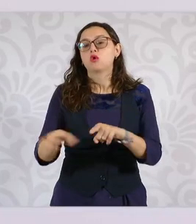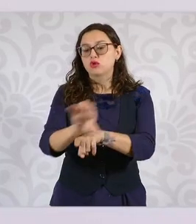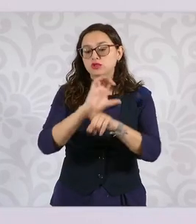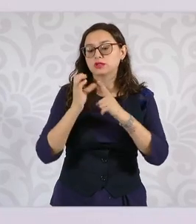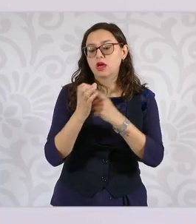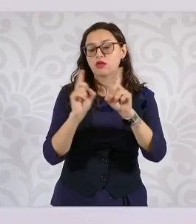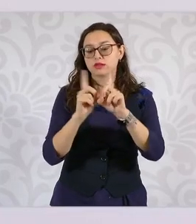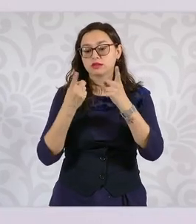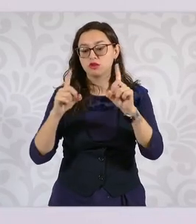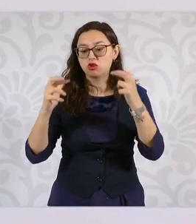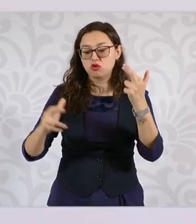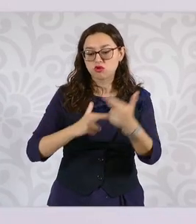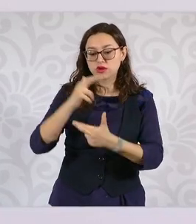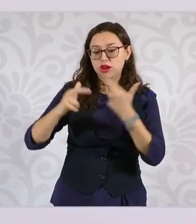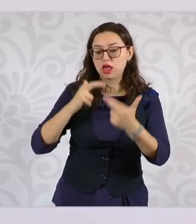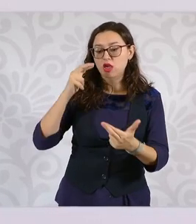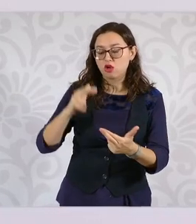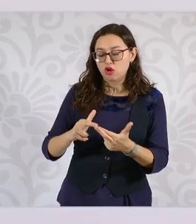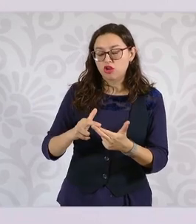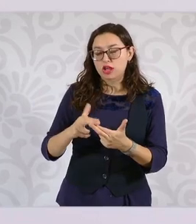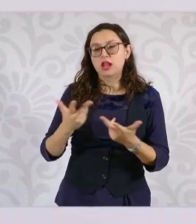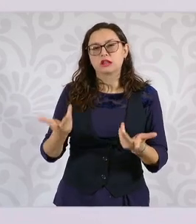¿De empresarios? Sí.